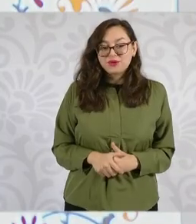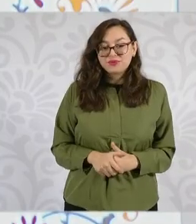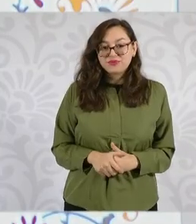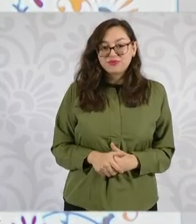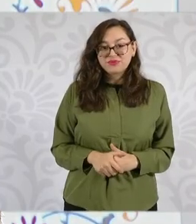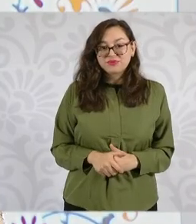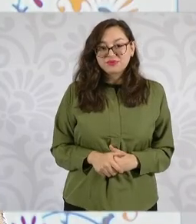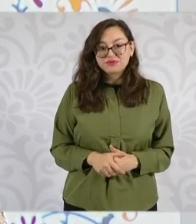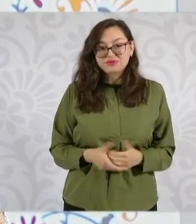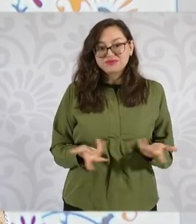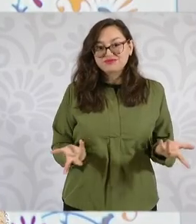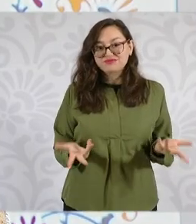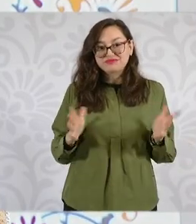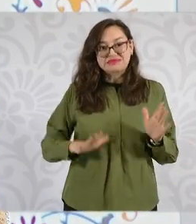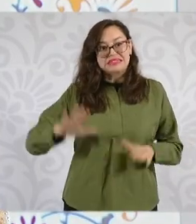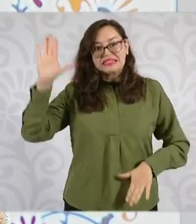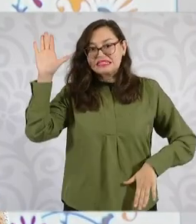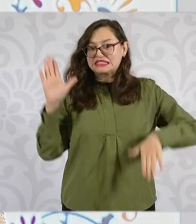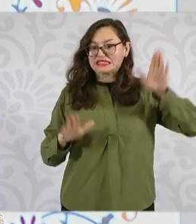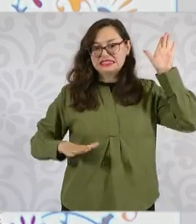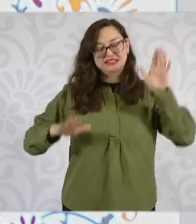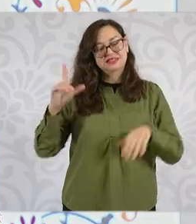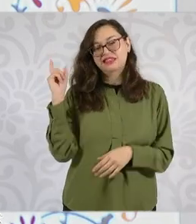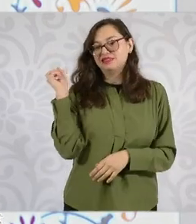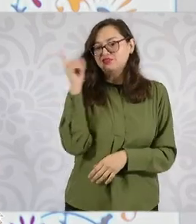No, pues a mano alzada luego está muy difícil.